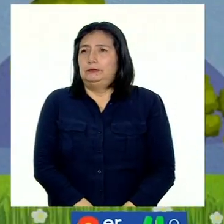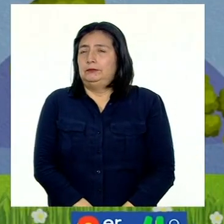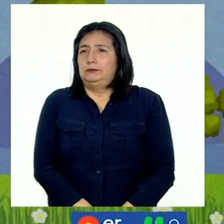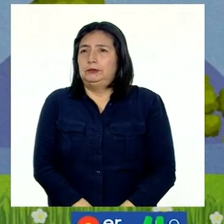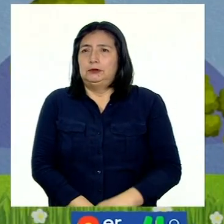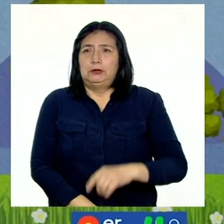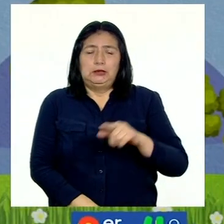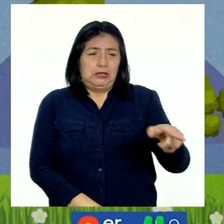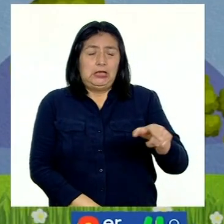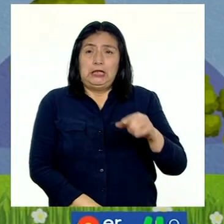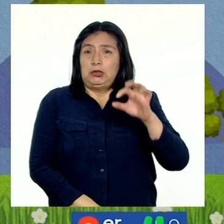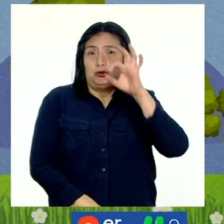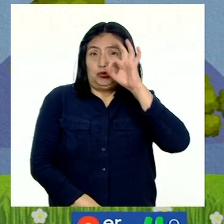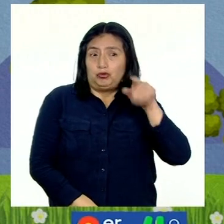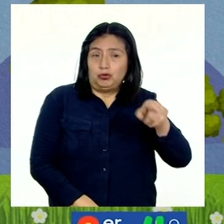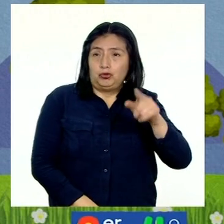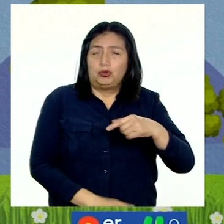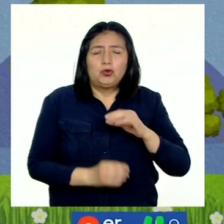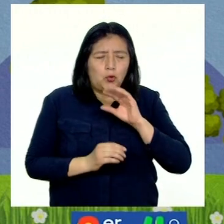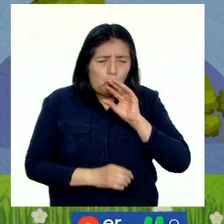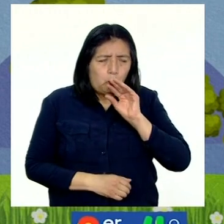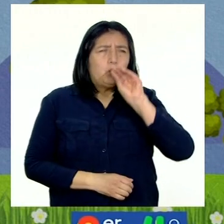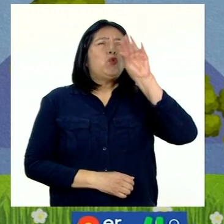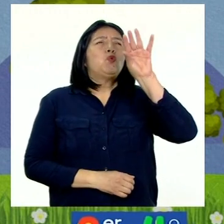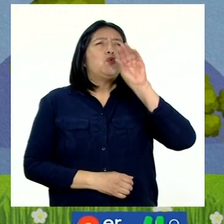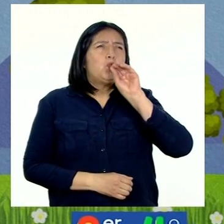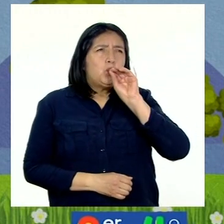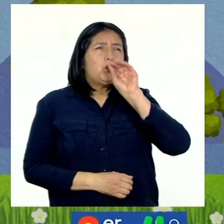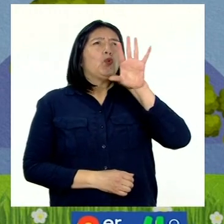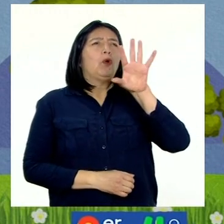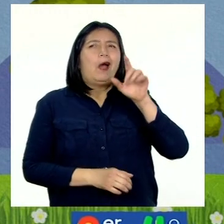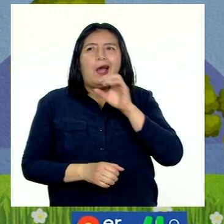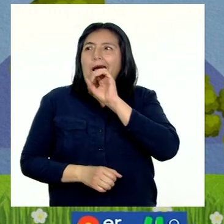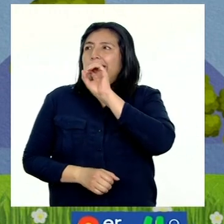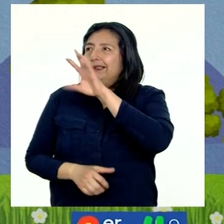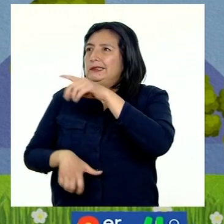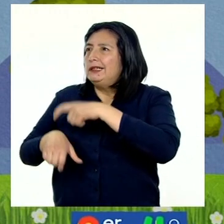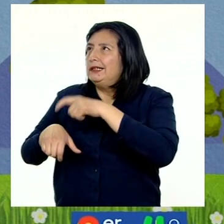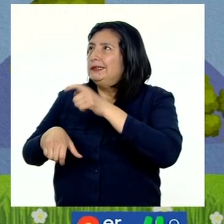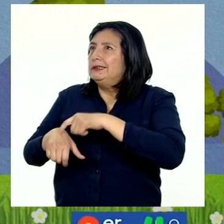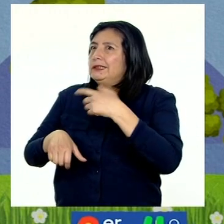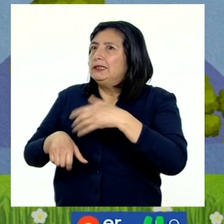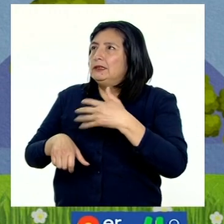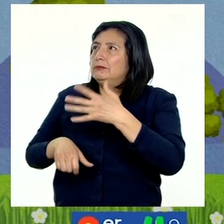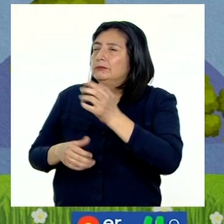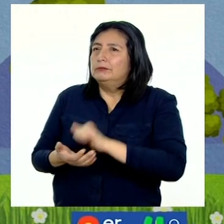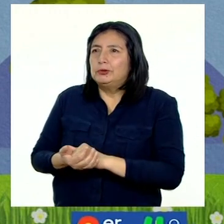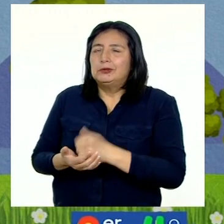El zorro, a través de su aullido, indica el tiempo que se avecina.